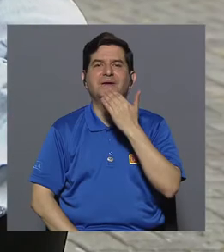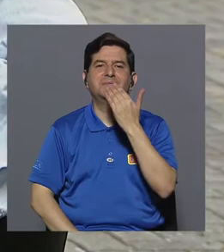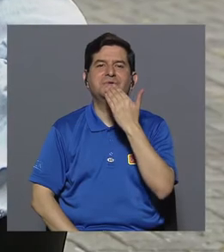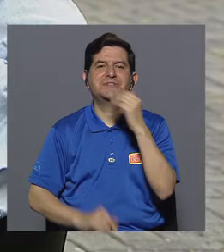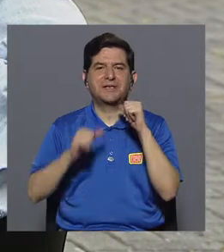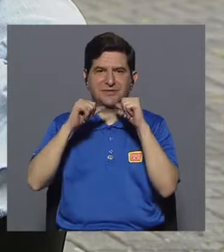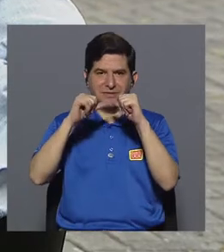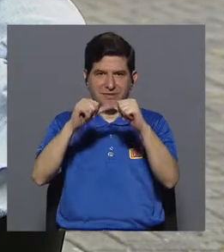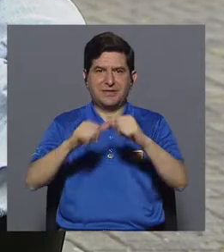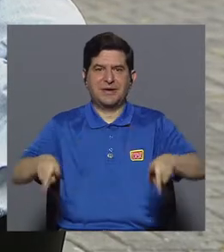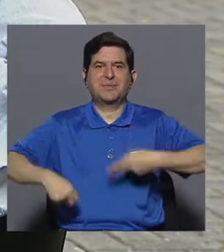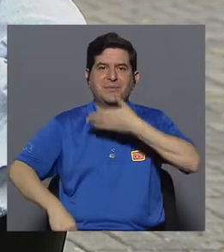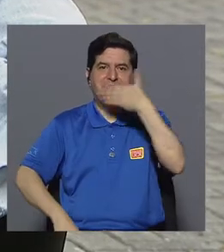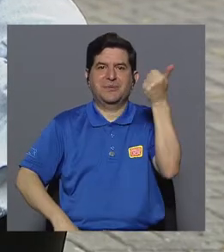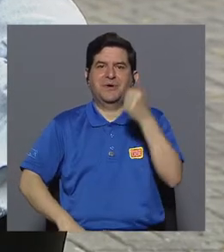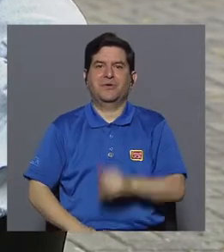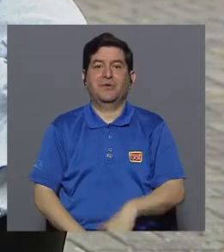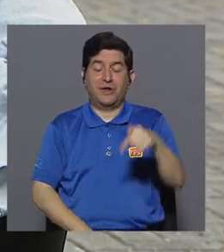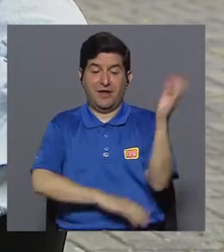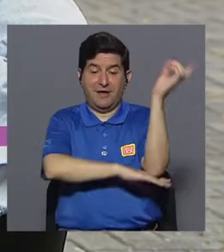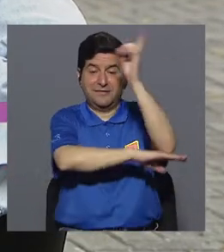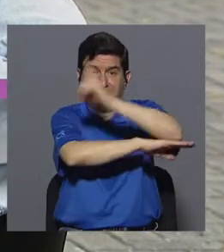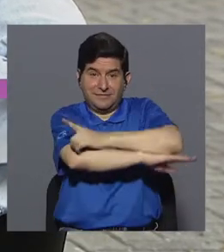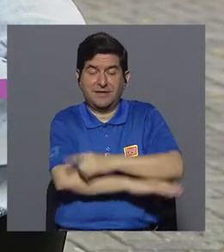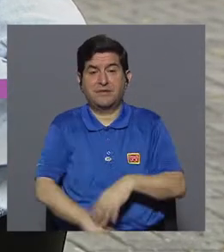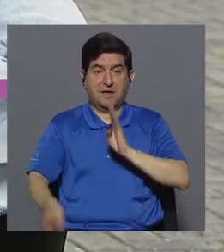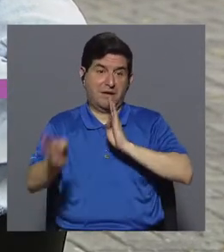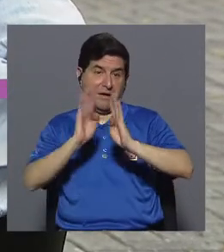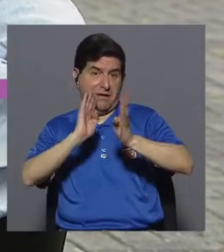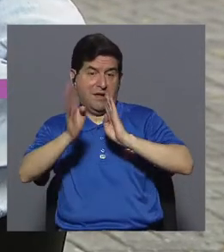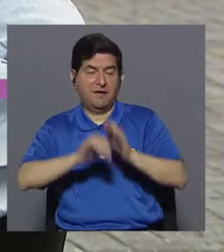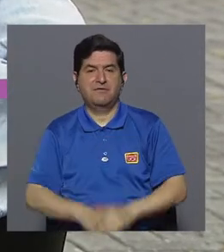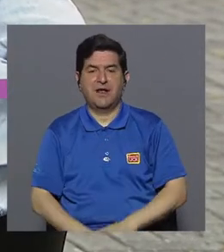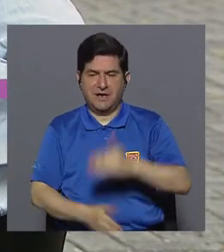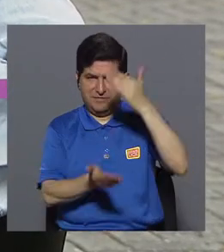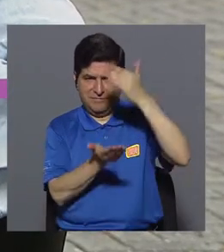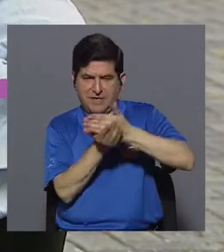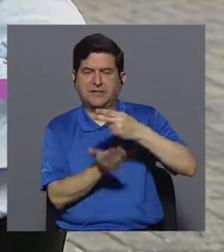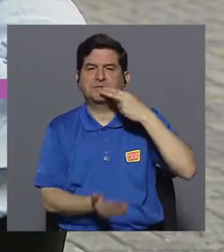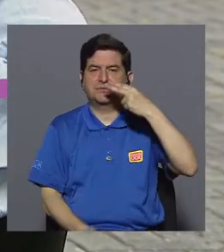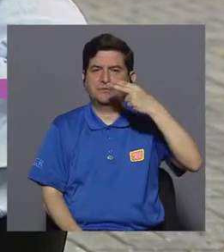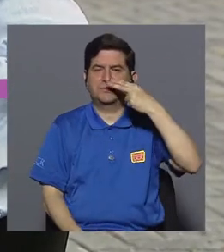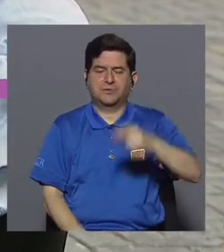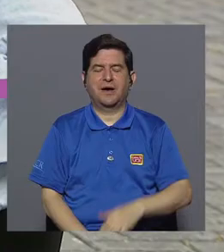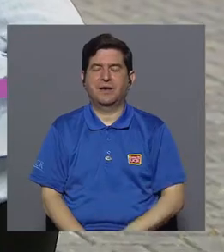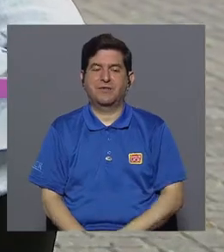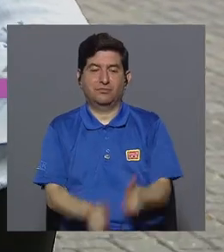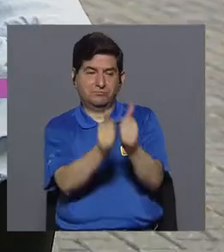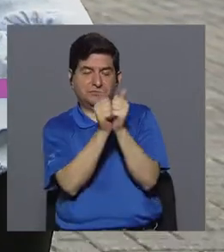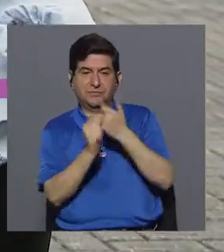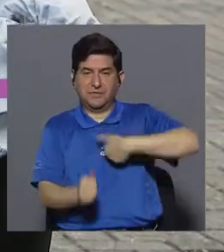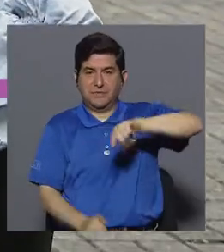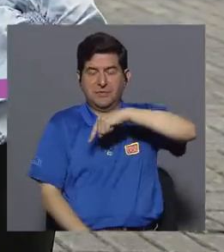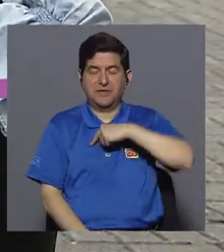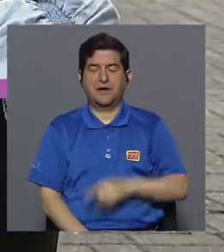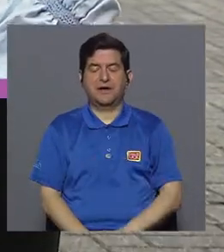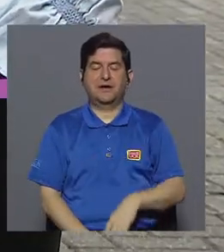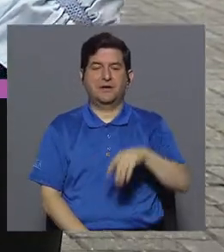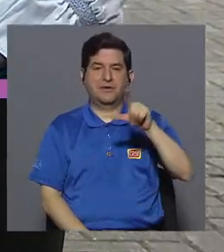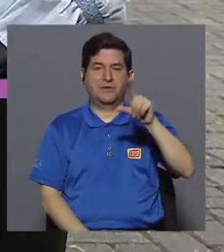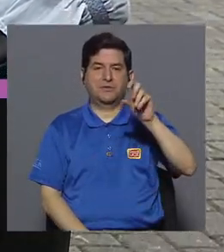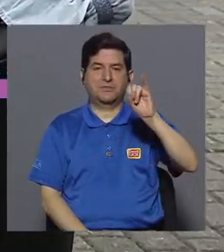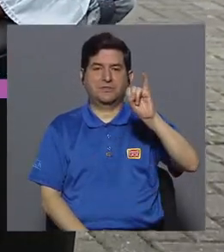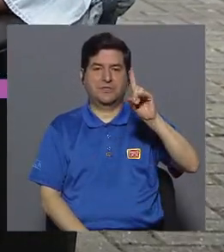Gracias por continuar con nosotros en Vivir Mejor. El día de hoy, conversando acerca de la cesación de fumado. Para ello nos acompaña la